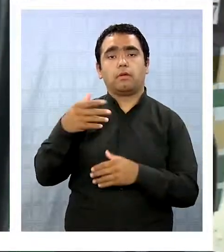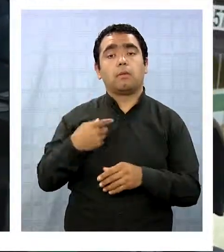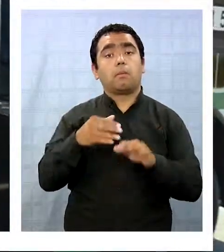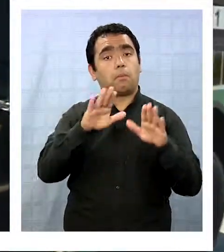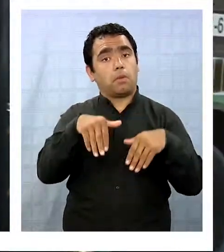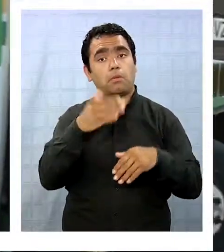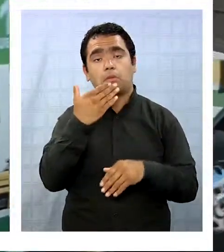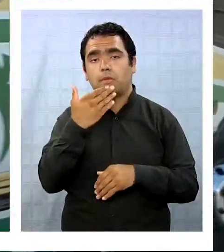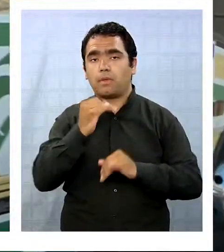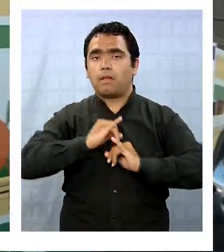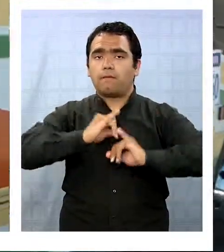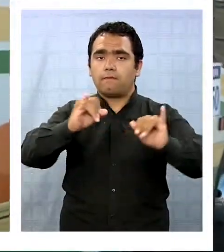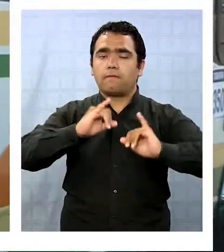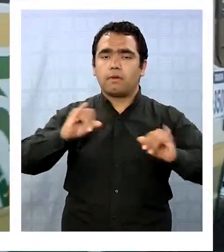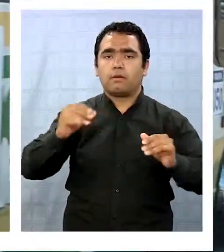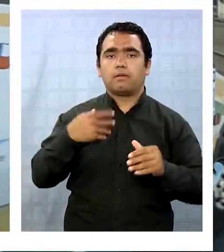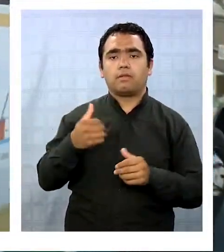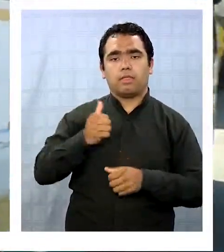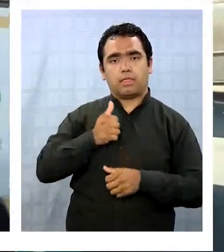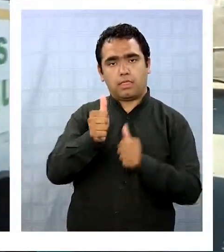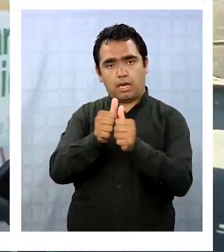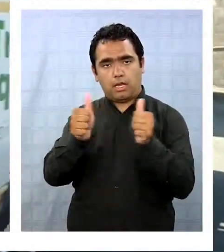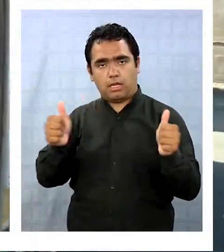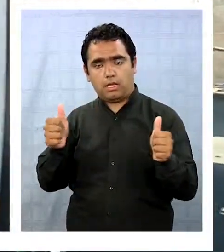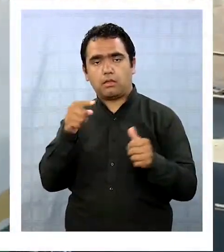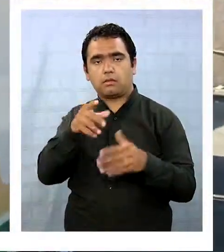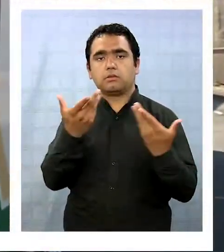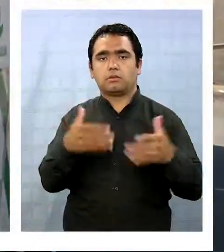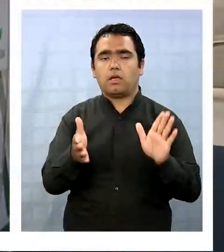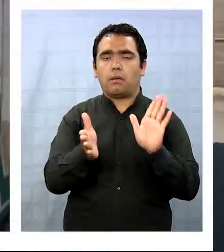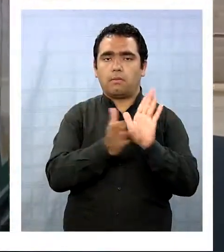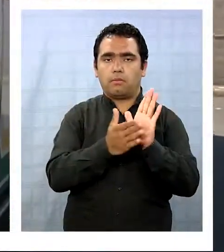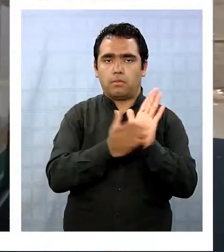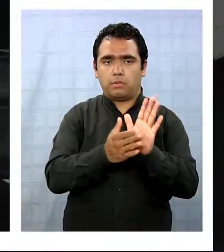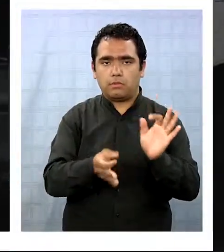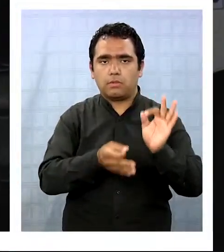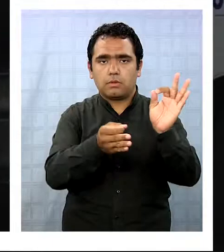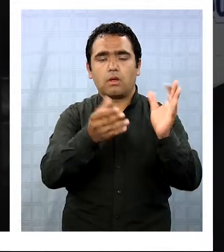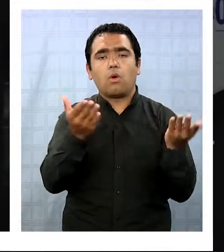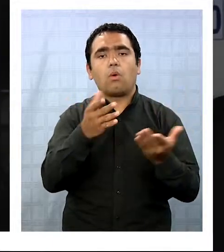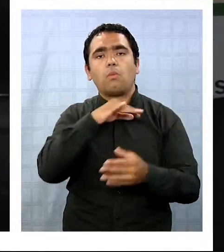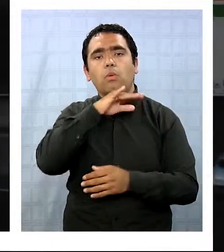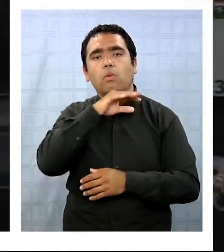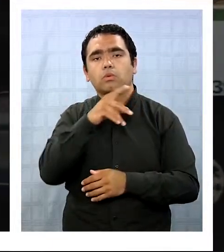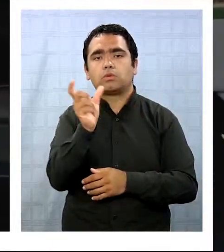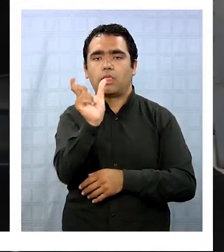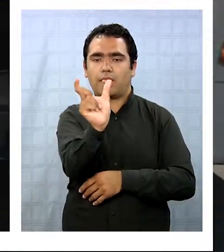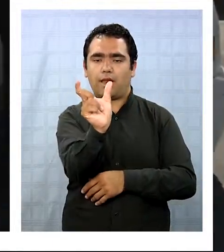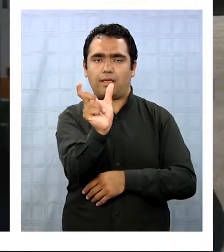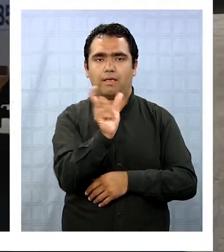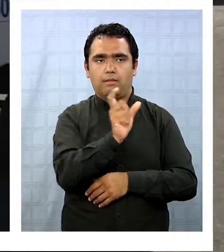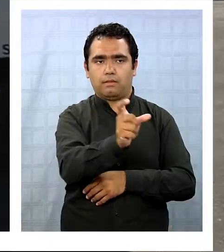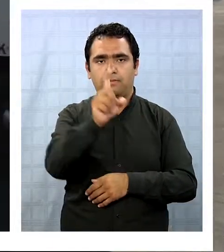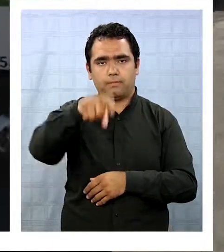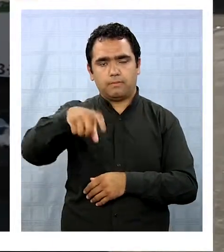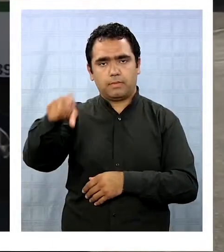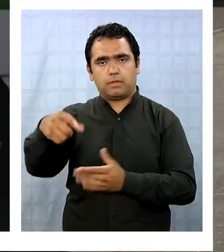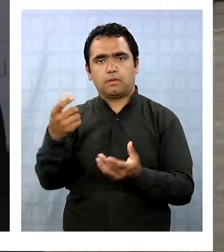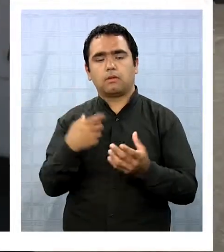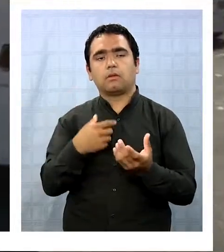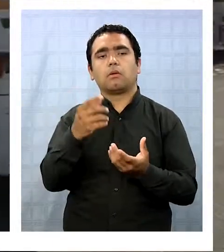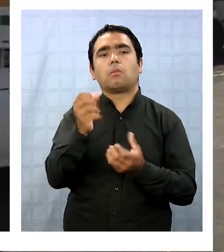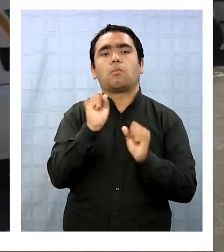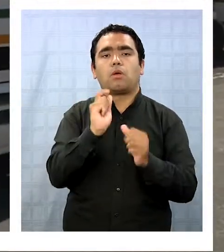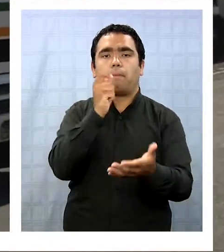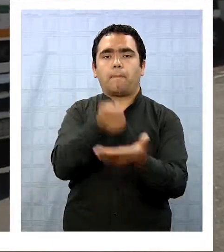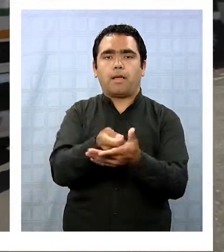manera, informó que dirigentes de líneas de micro presentaron una propuesta para el uso de una tarjeta que tendrá un sistema de recarga para